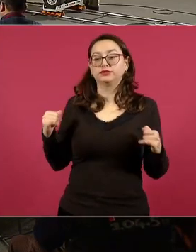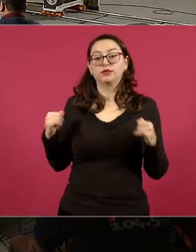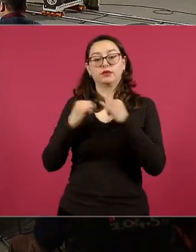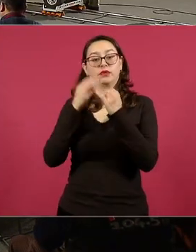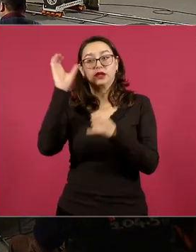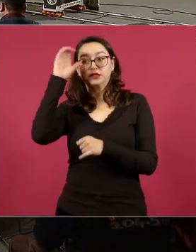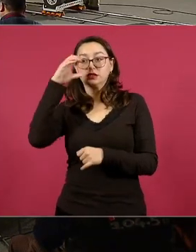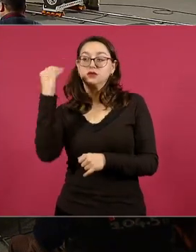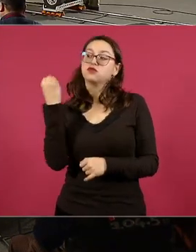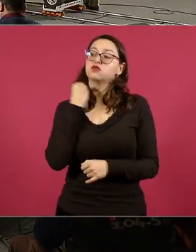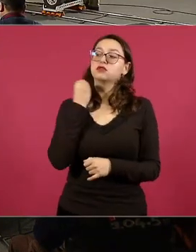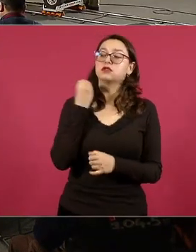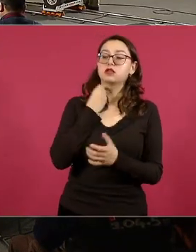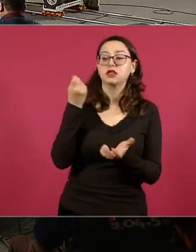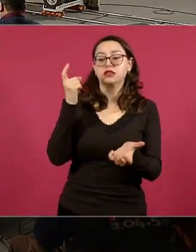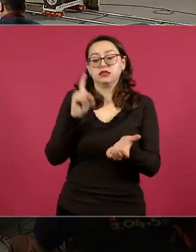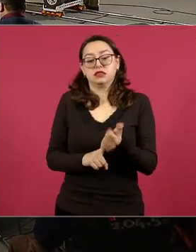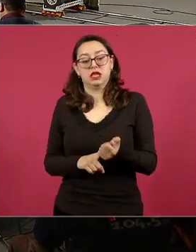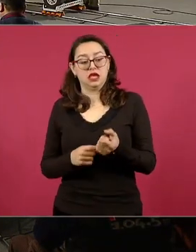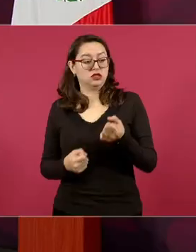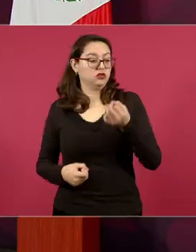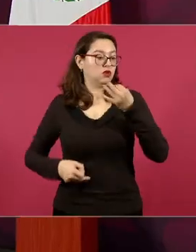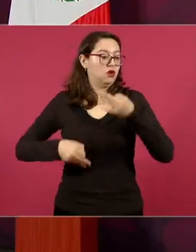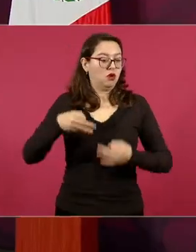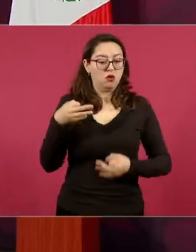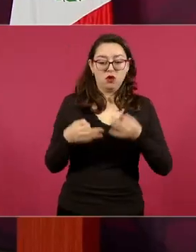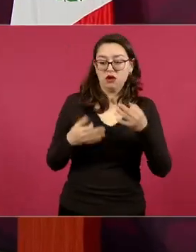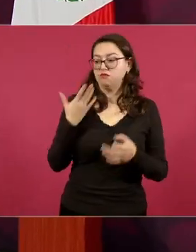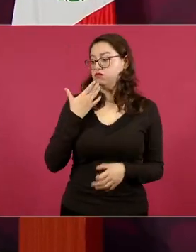o a los colegios de abogados